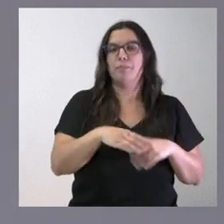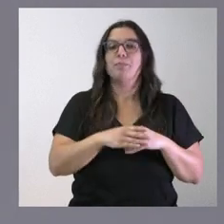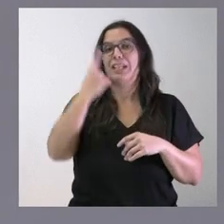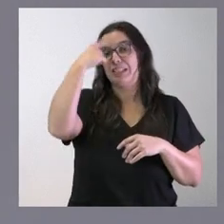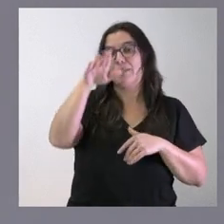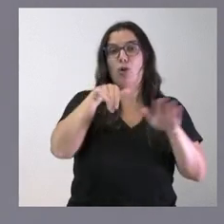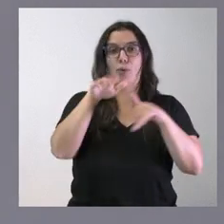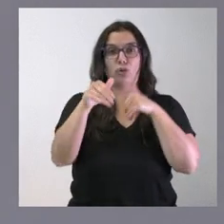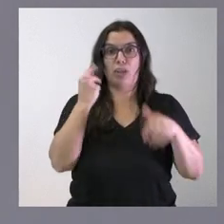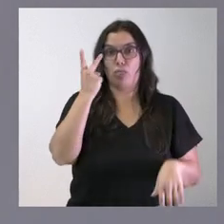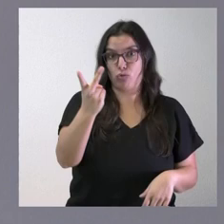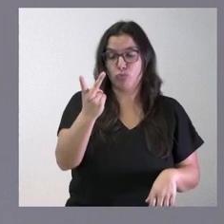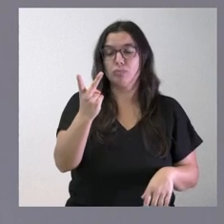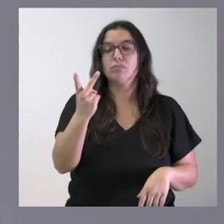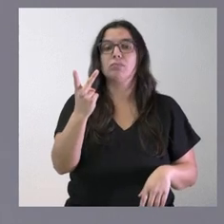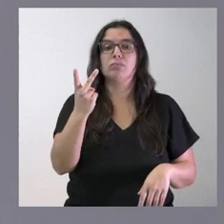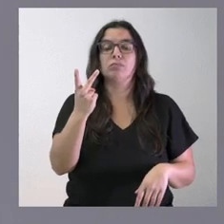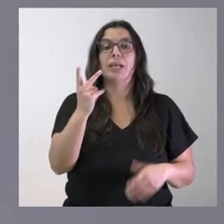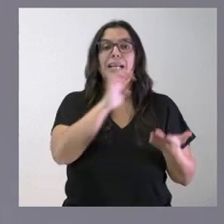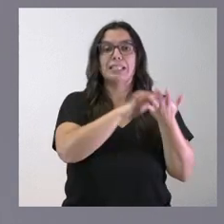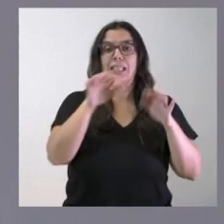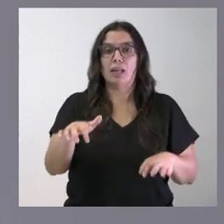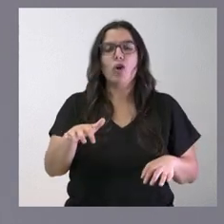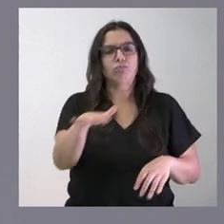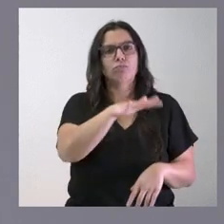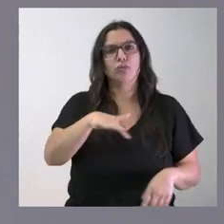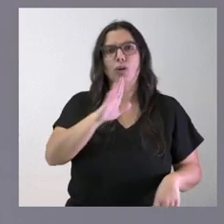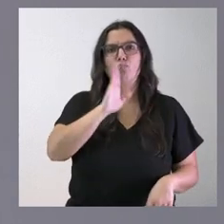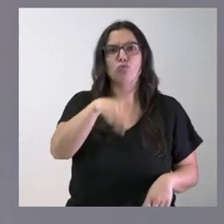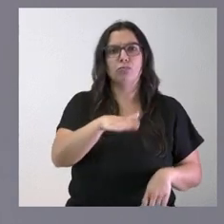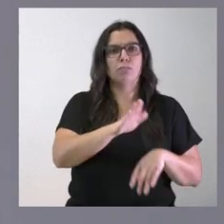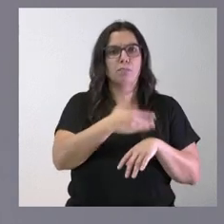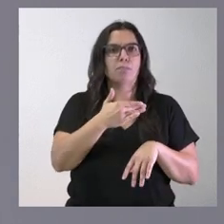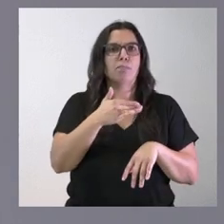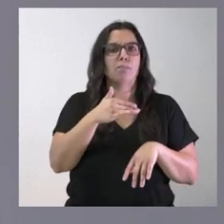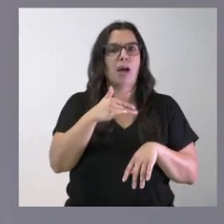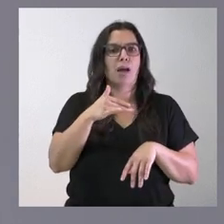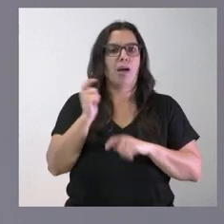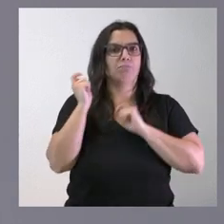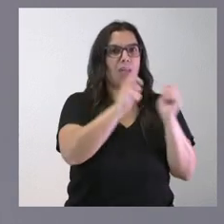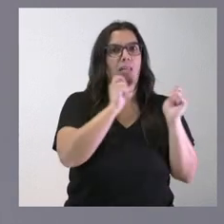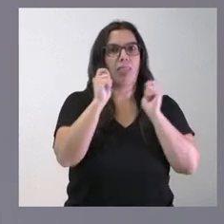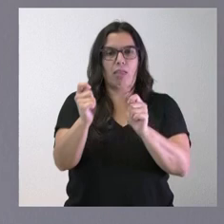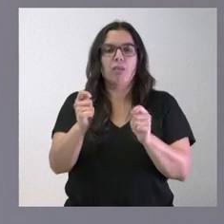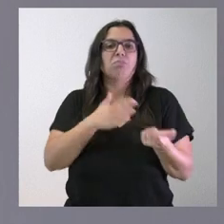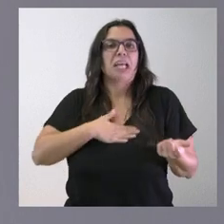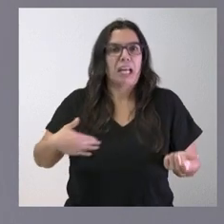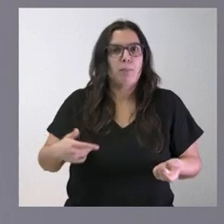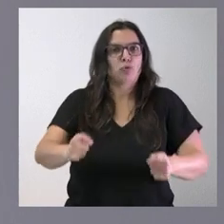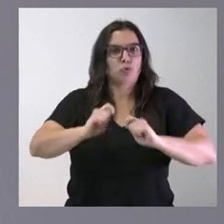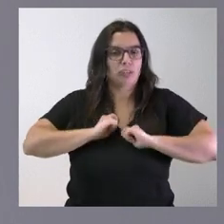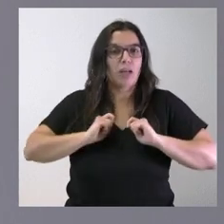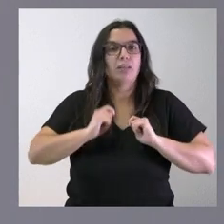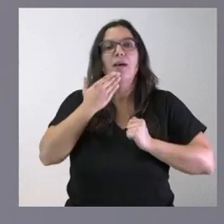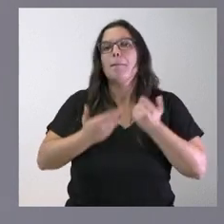convocatorias para estas dos agencias. Castilla y León es un buen lugar para la ubicación de las mismas. Optamos a ellas. La petición